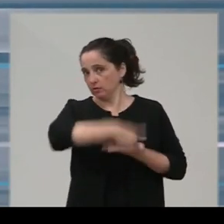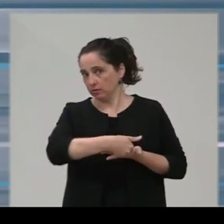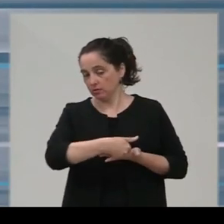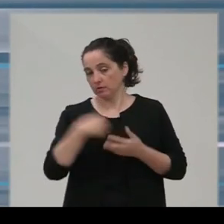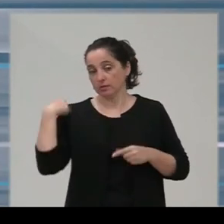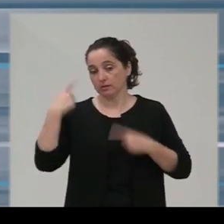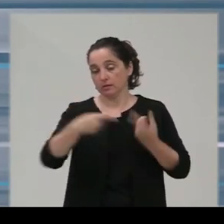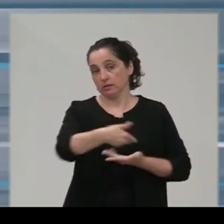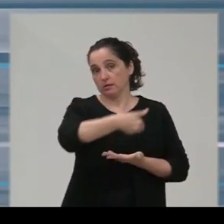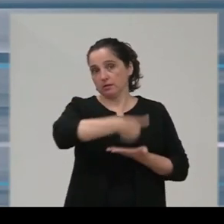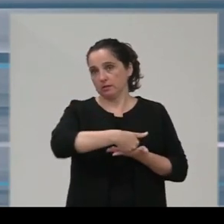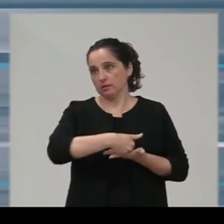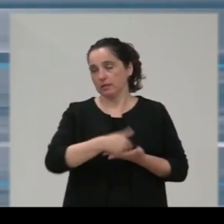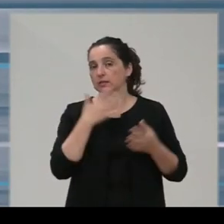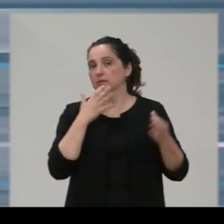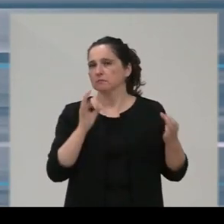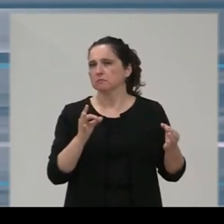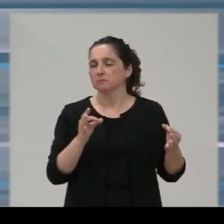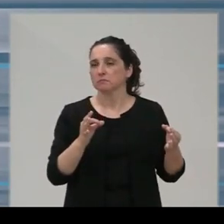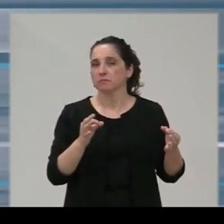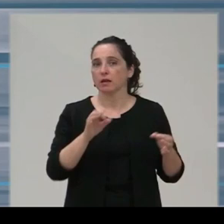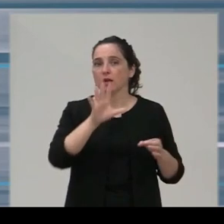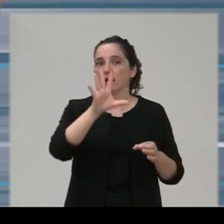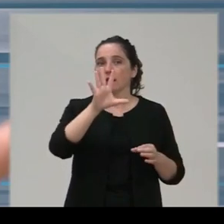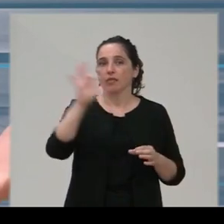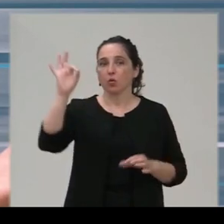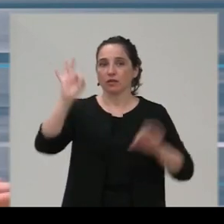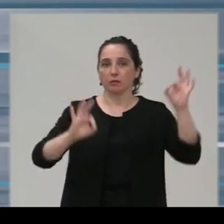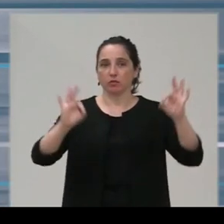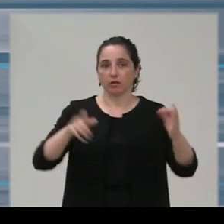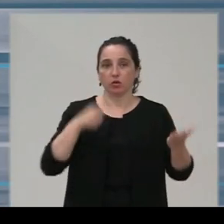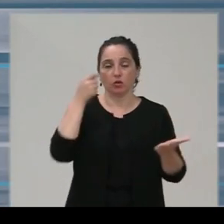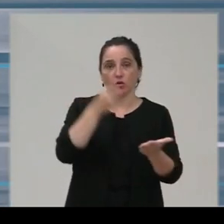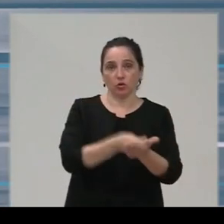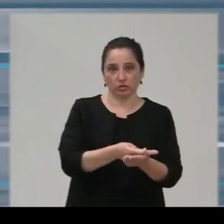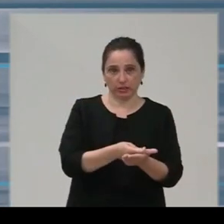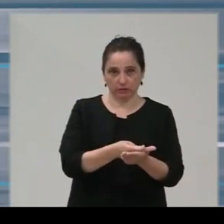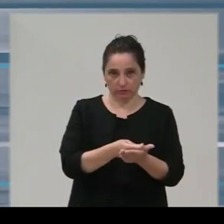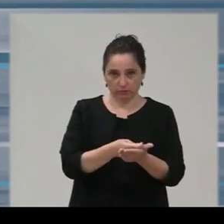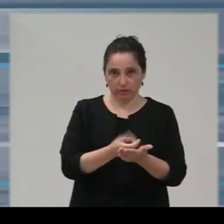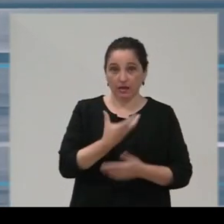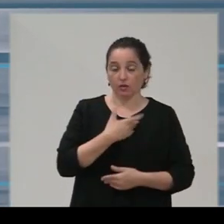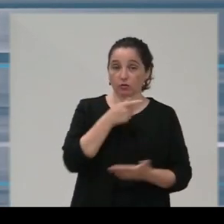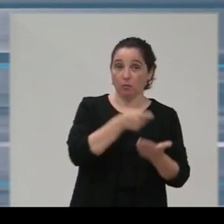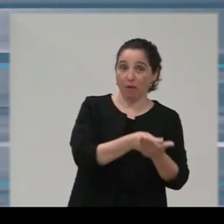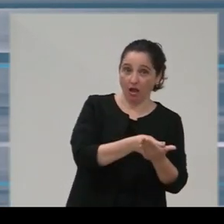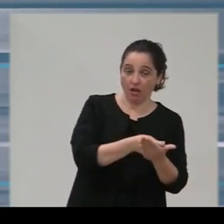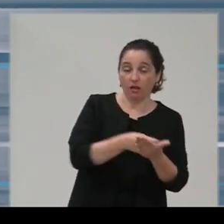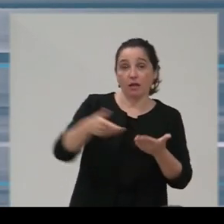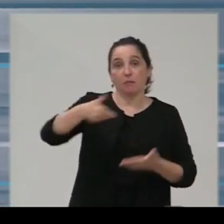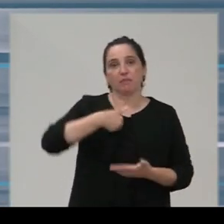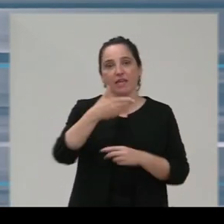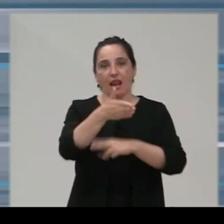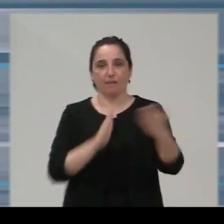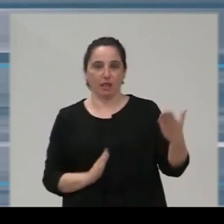tradicionalmente si no me equivoco asciende al 50% del coste que soporta el ayuntamiento por el funcionamiento de este